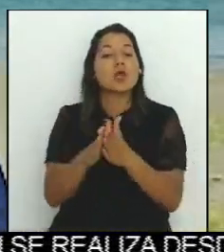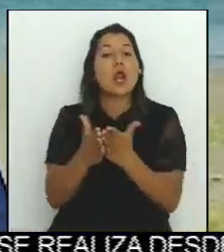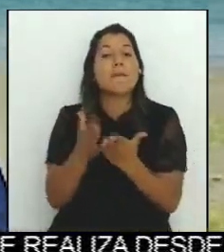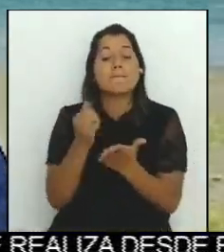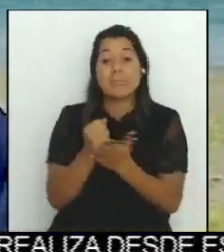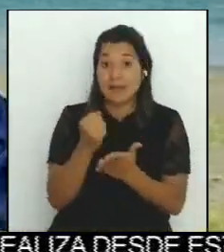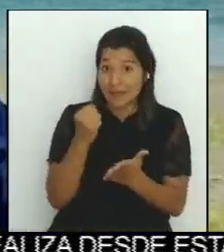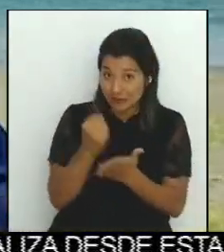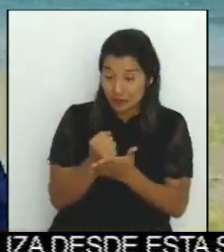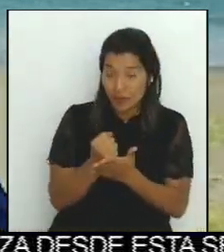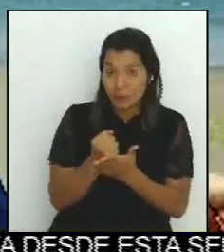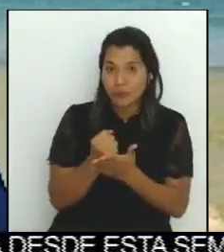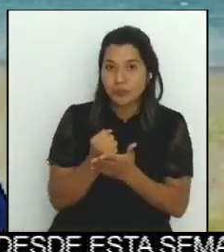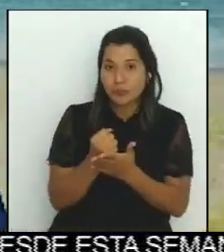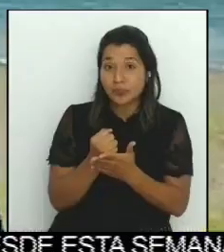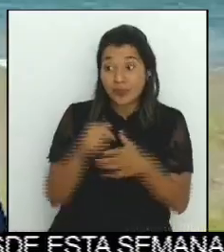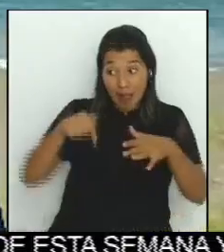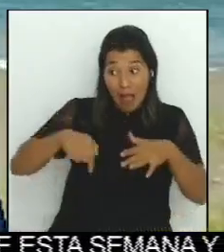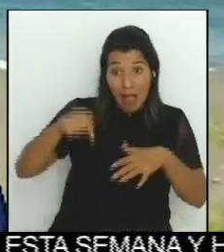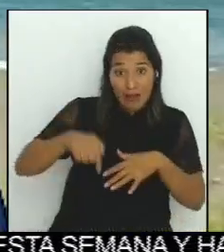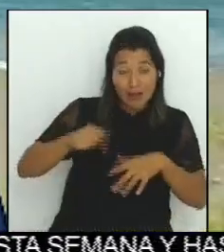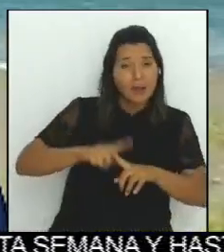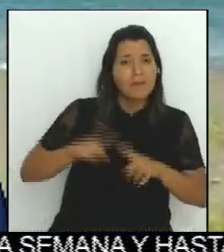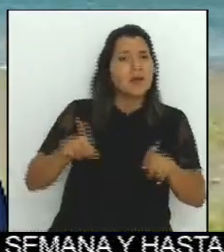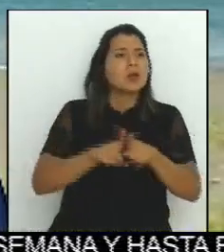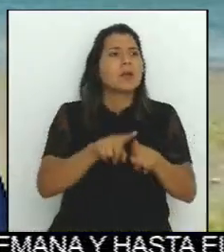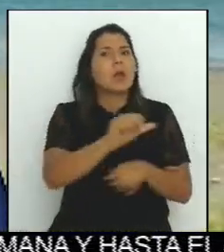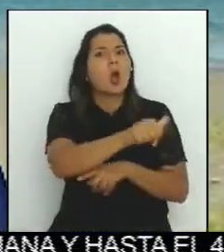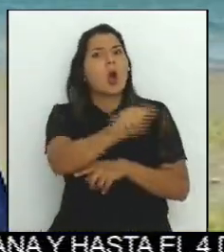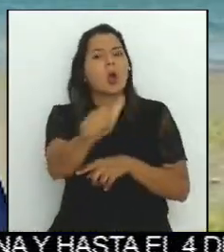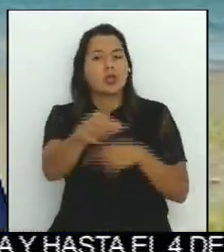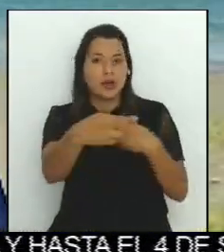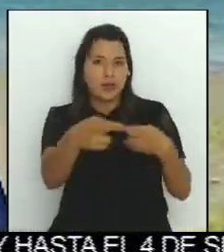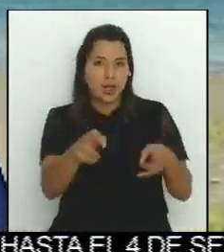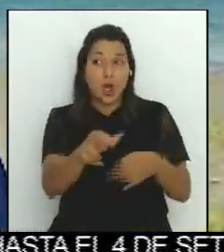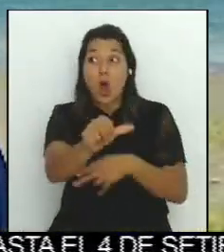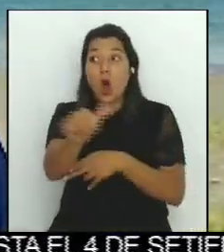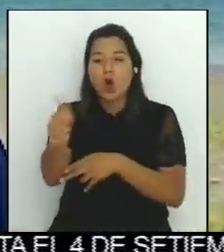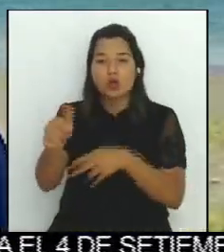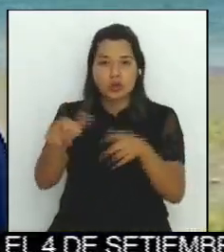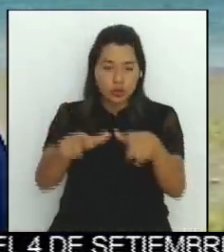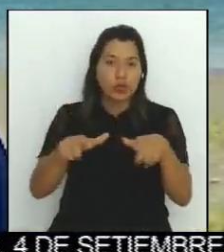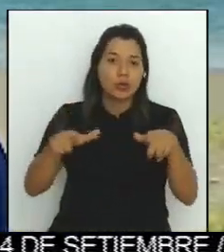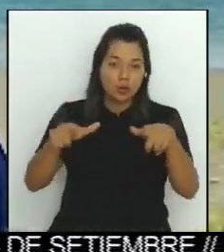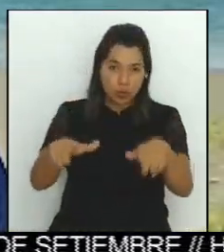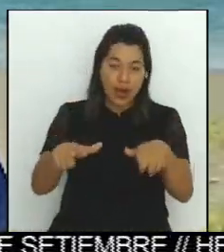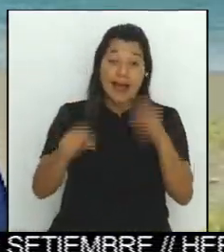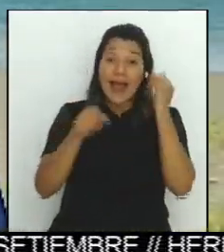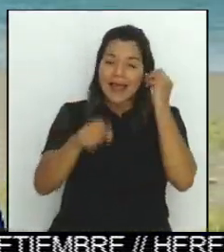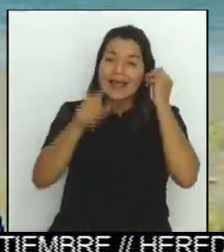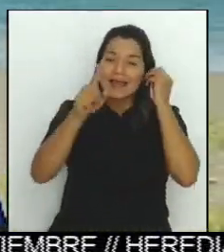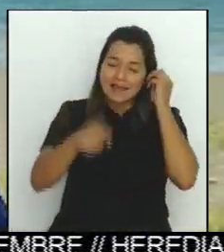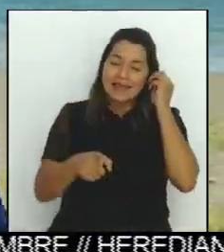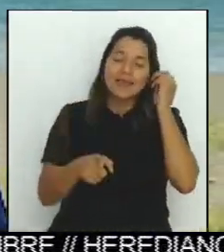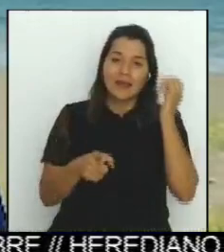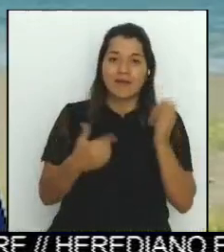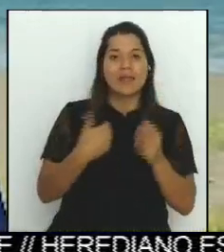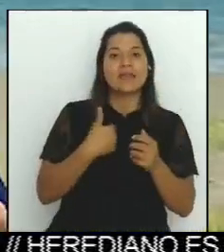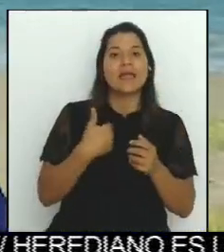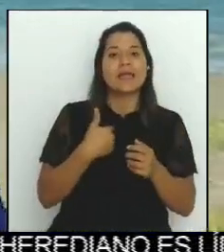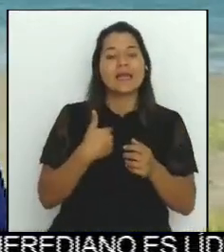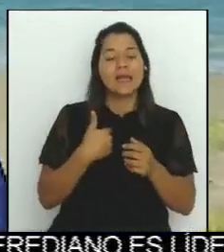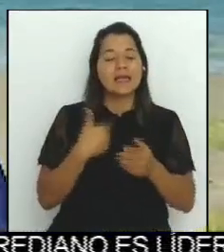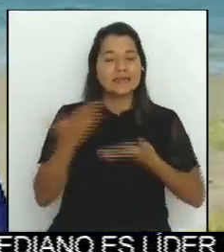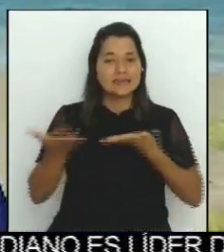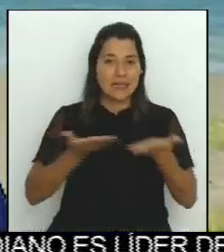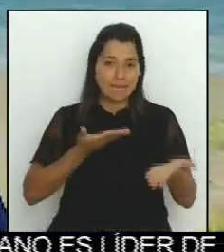esta zona sino que en otras regiones y otros espacios donde se debe cubrir migratoriamente y llevar a cabo un proceso